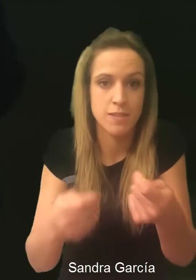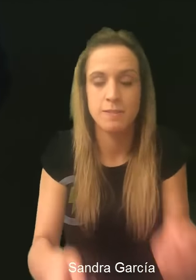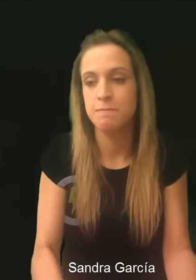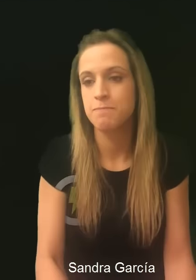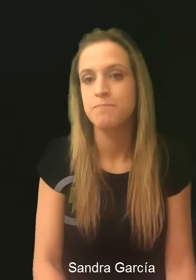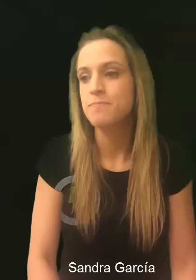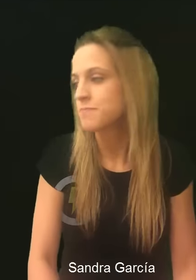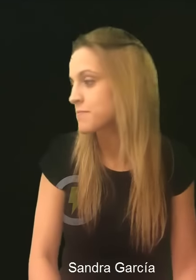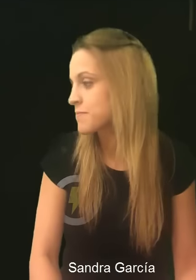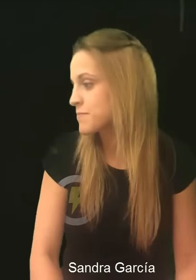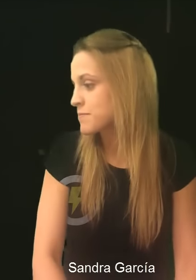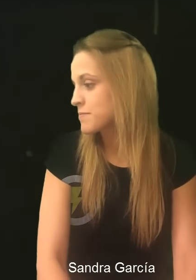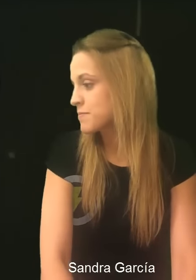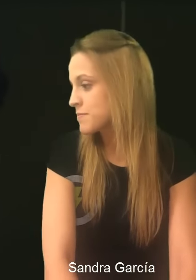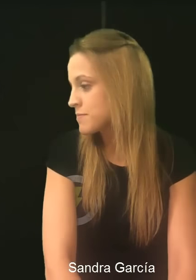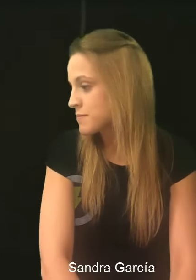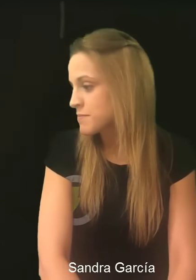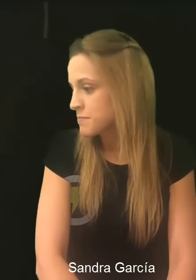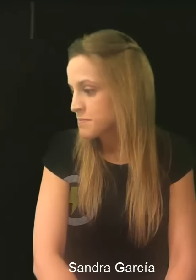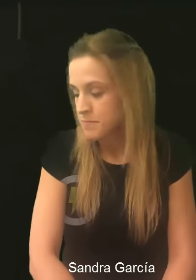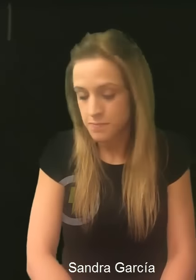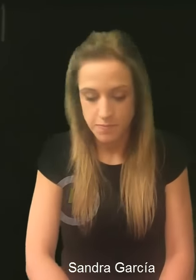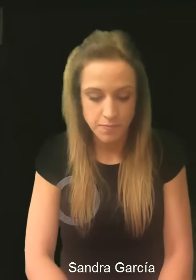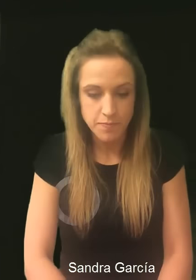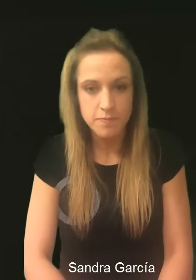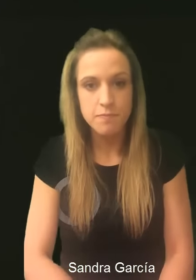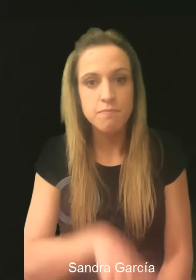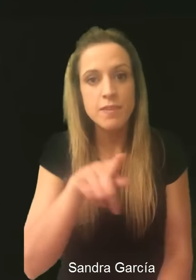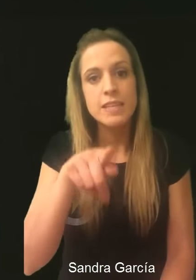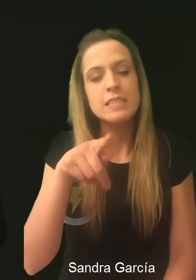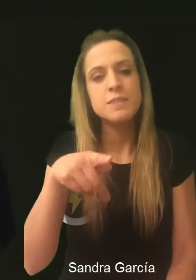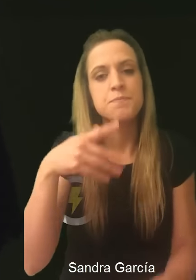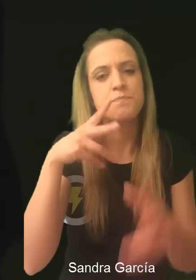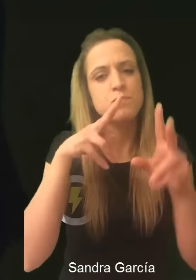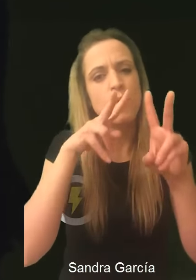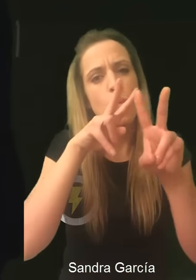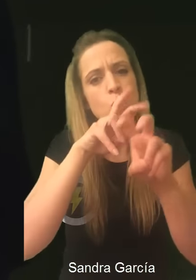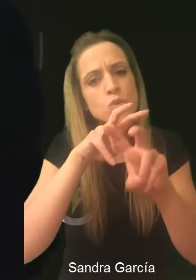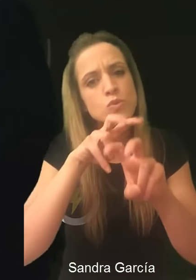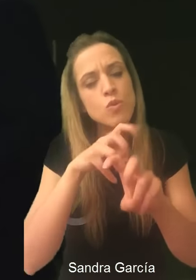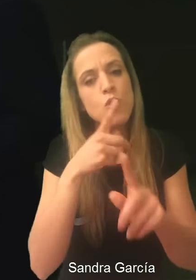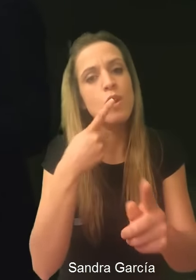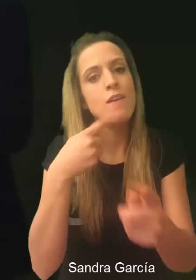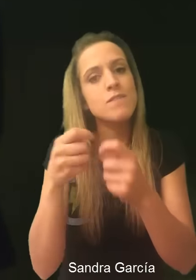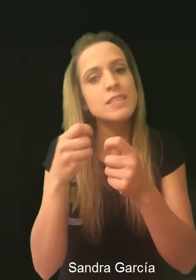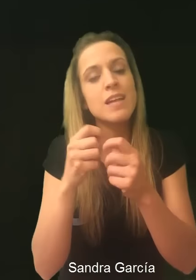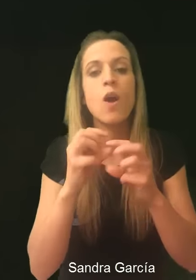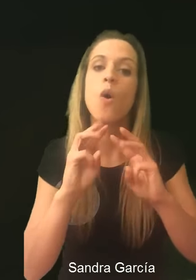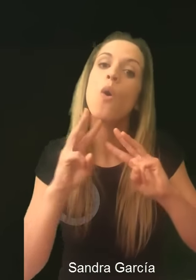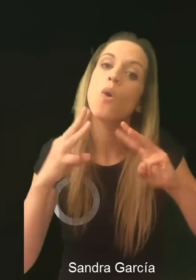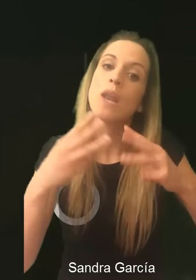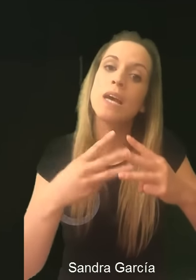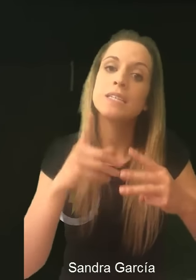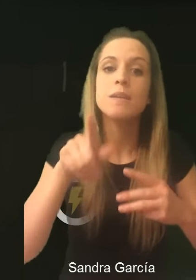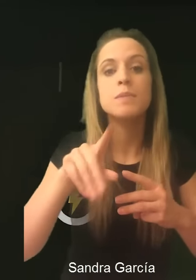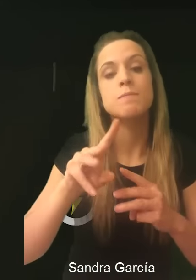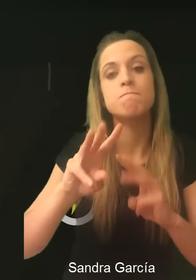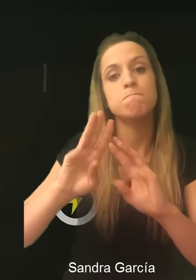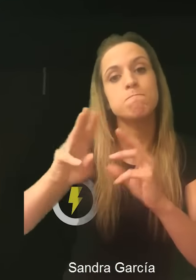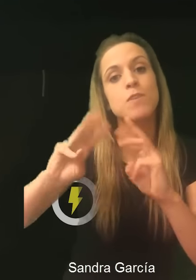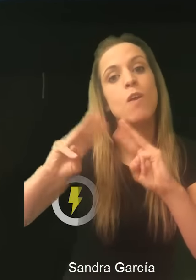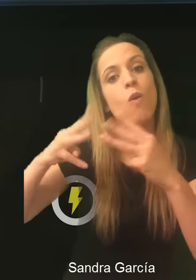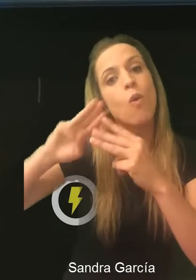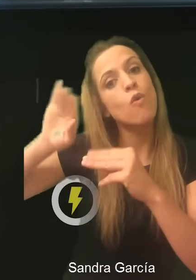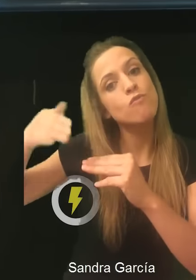aquí, me dan cañilla ya, tengo aquí un modelo, un estudio de las ventas offline y online,